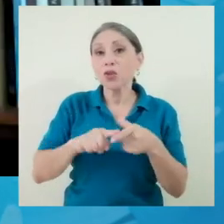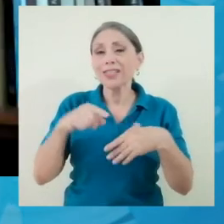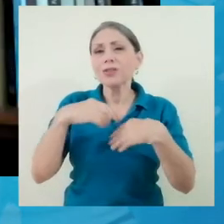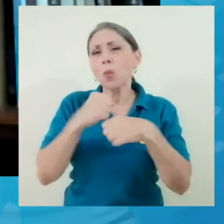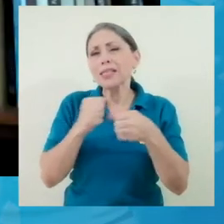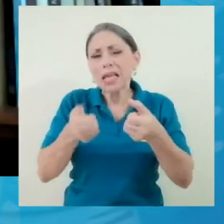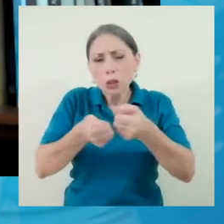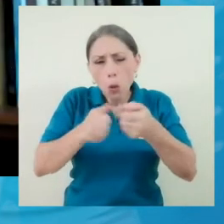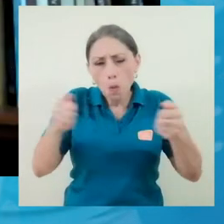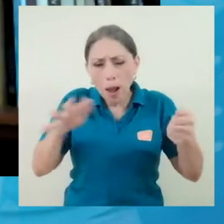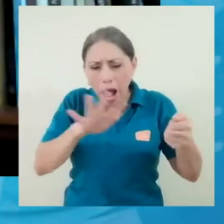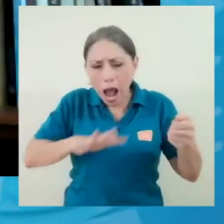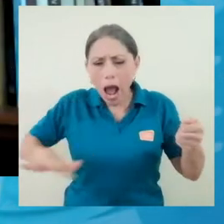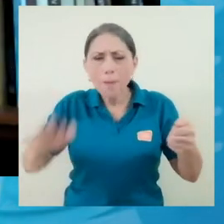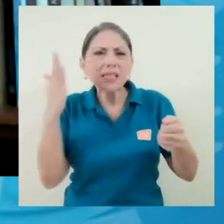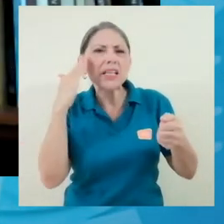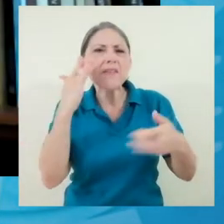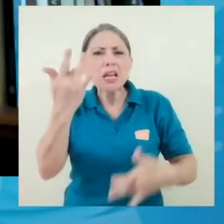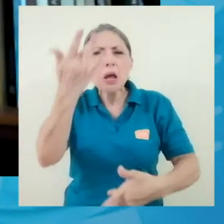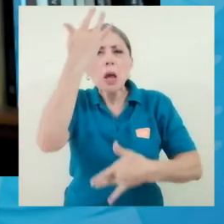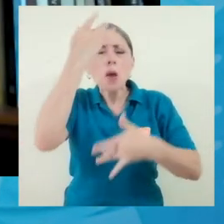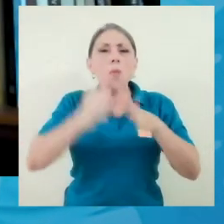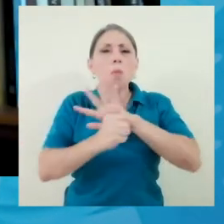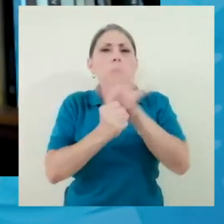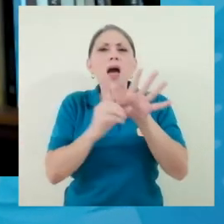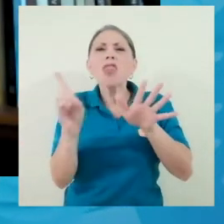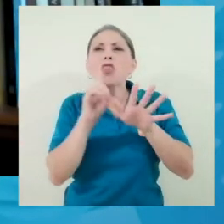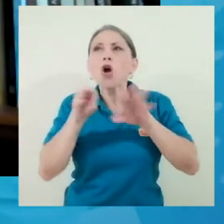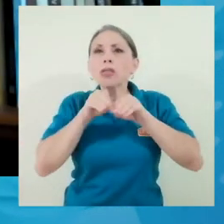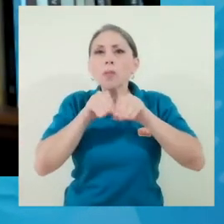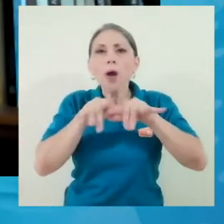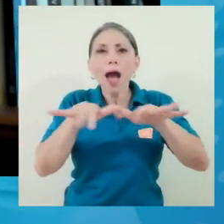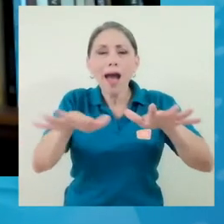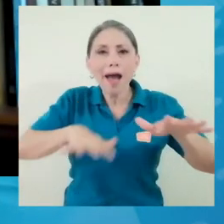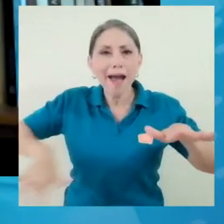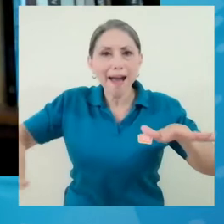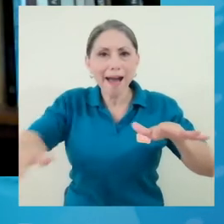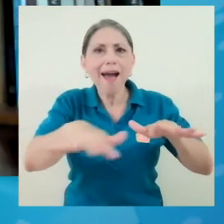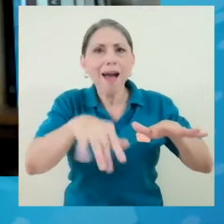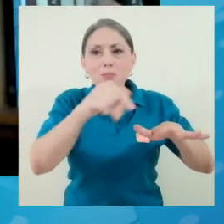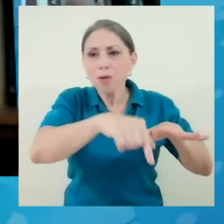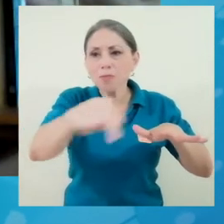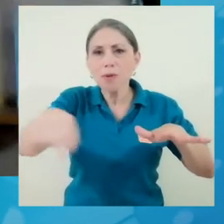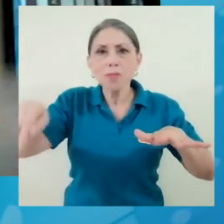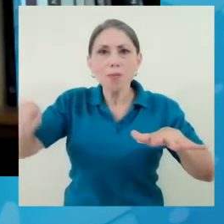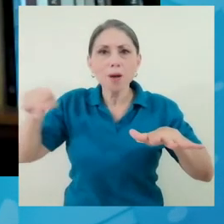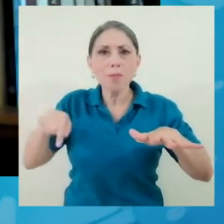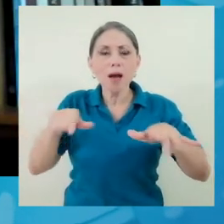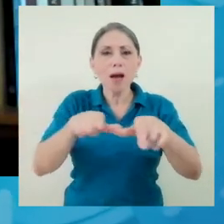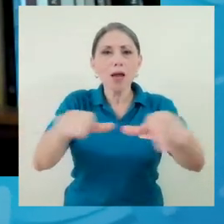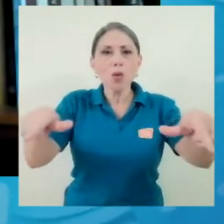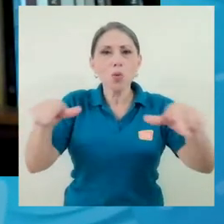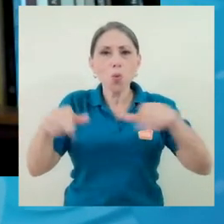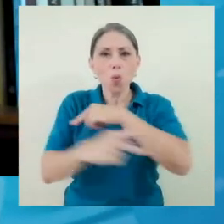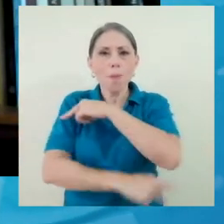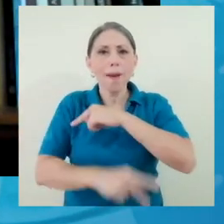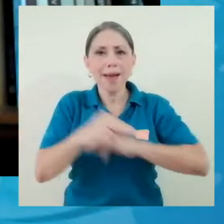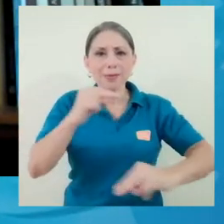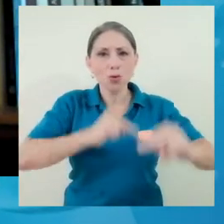digamos, la extensión del virus, casi mapeamos las grandes rutas comerciales del